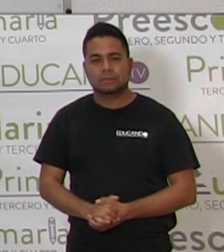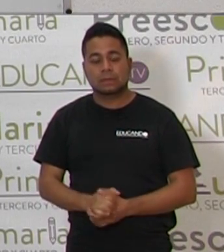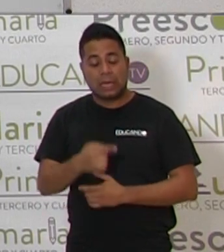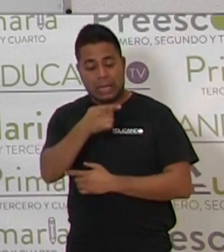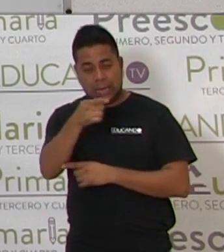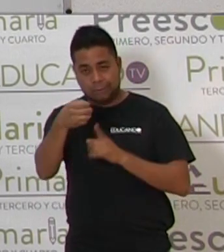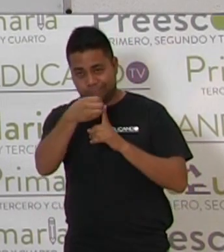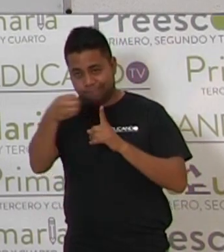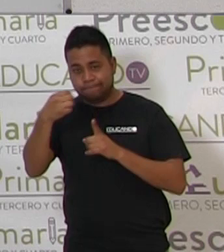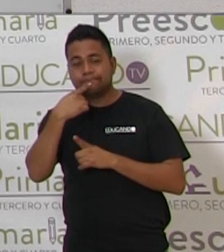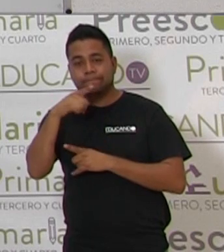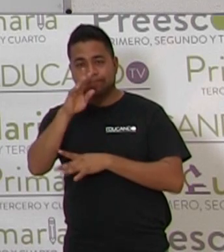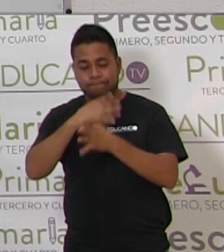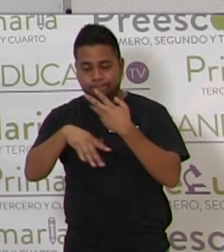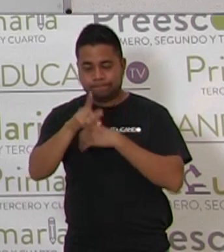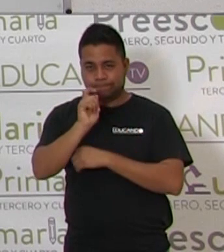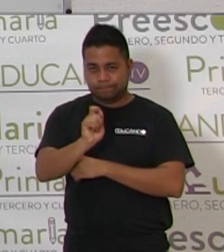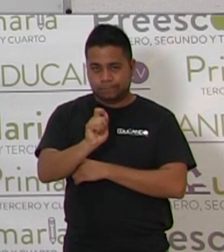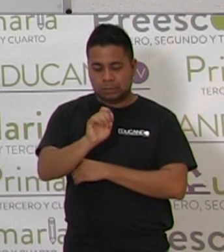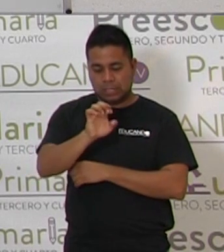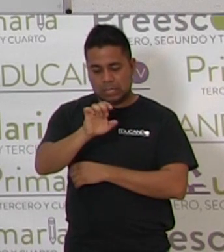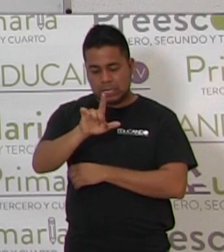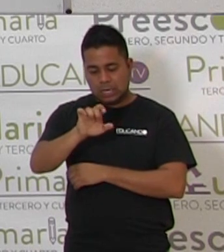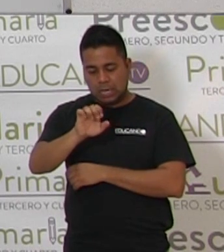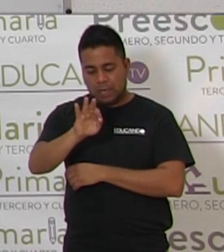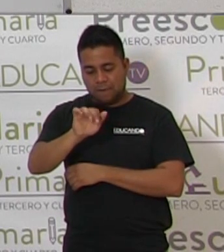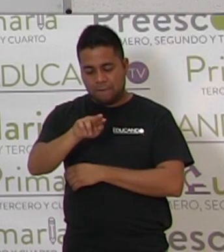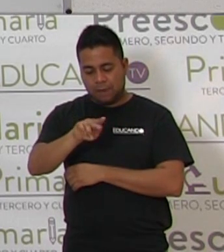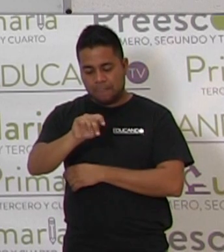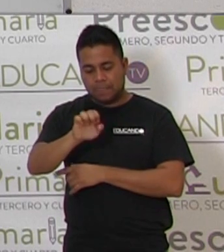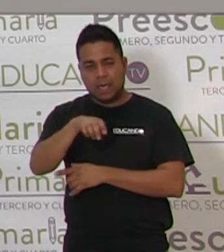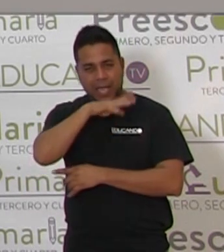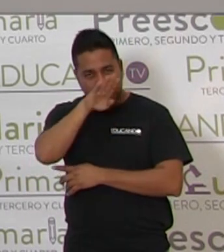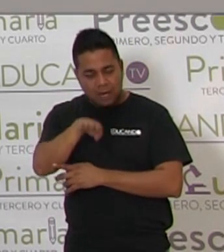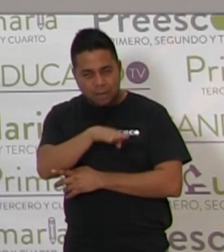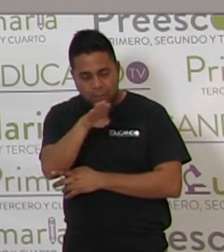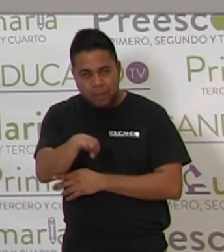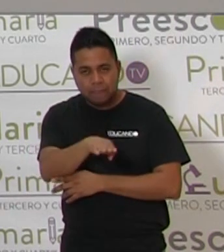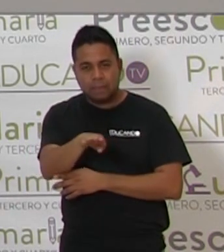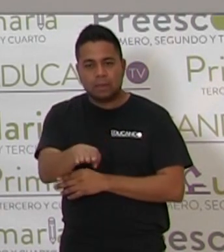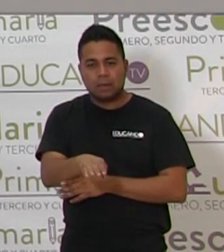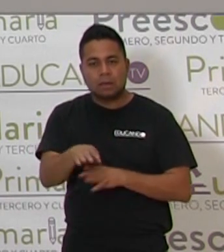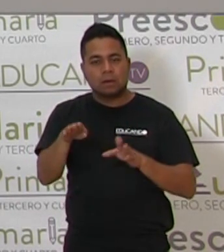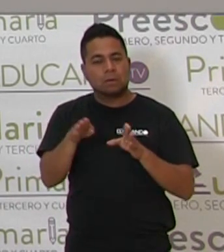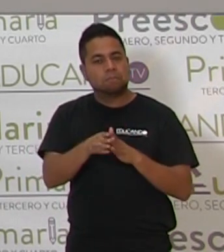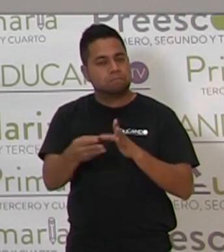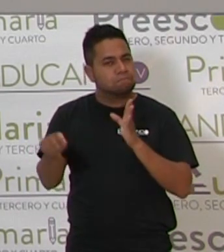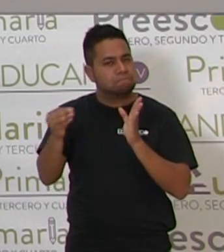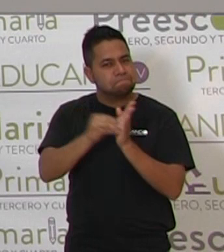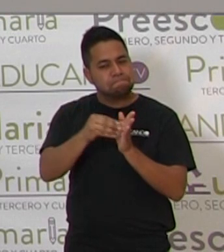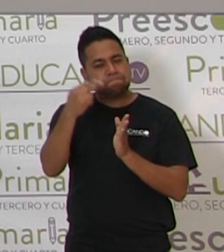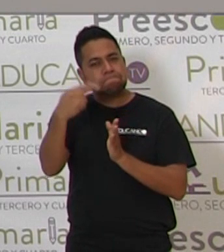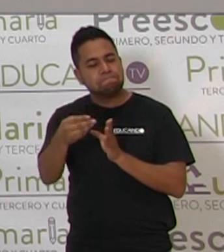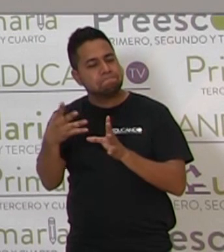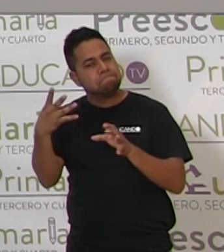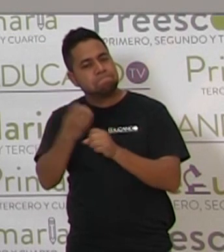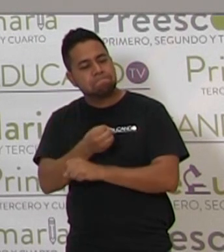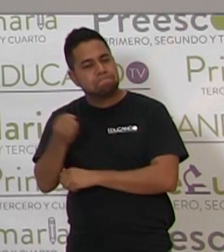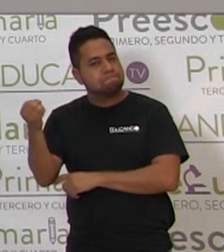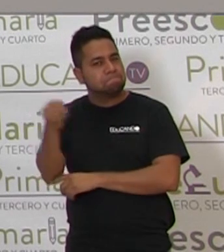Aquí dice elefante. ¿Cómo le ponemos al elefante?